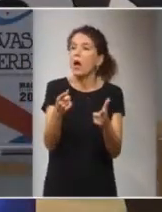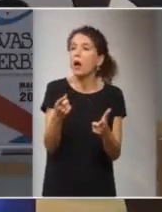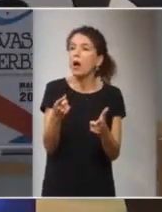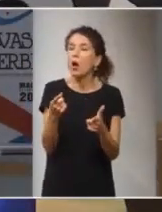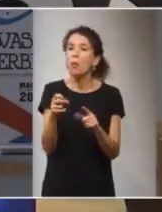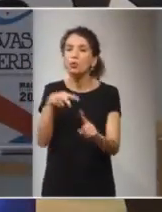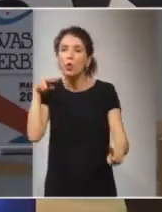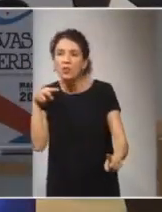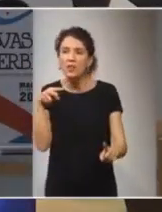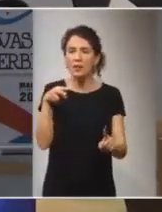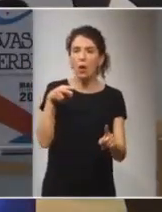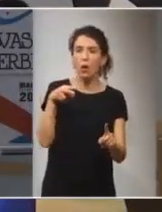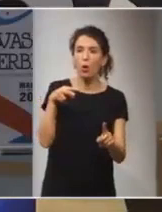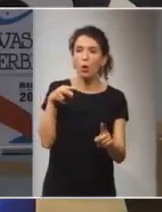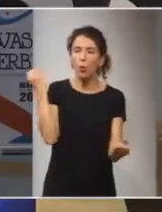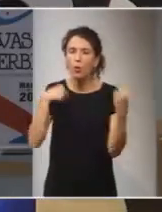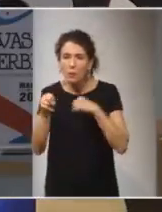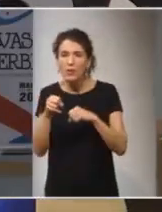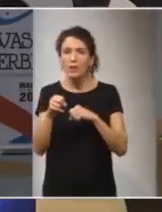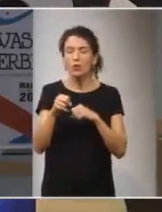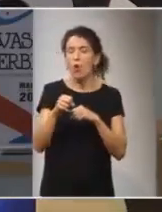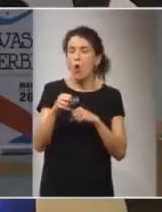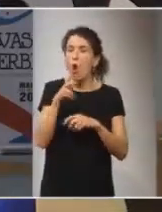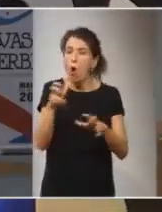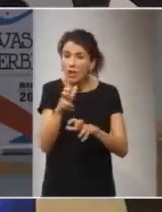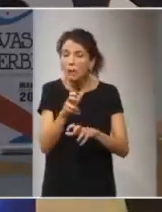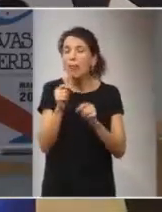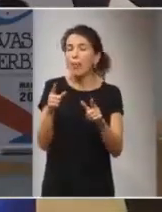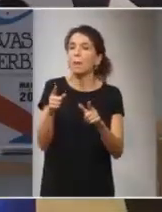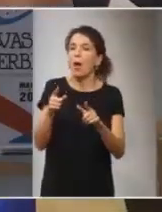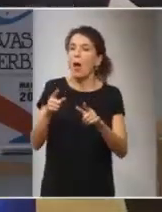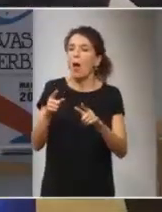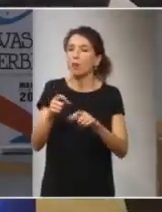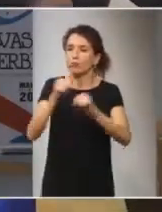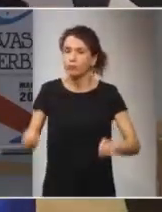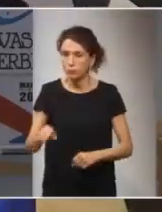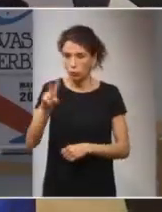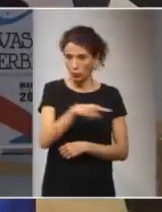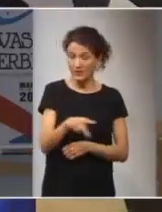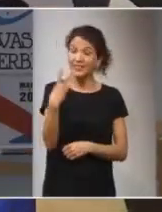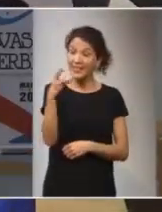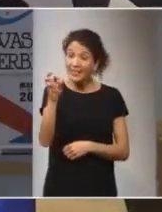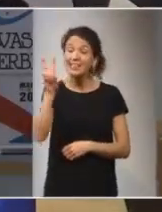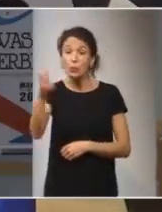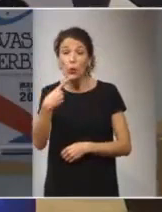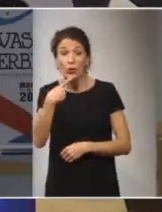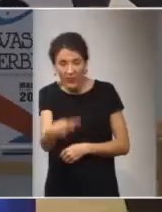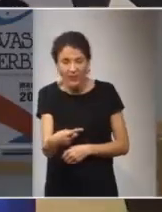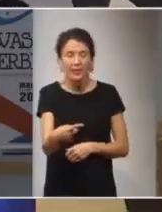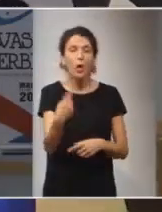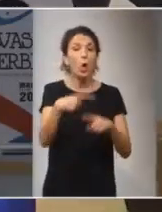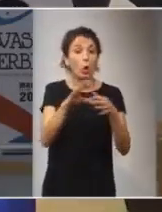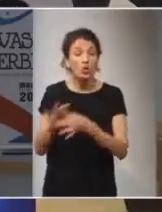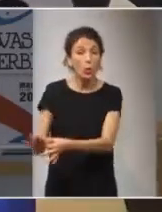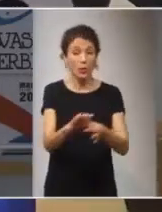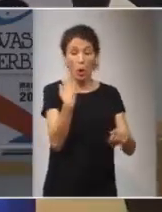posturas insisto totalmente vicariales y en 30 segundos decirte que lo que nos une o